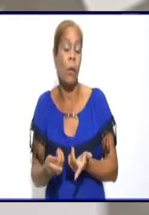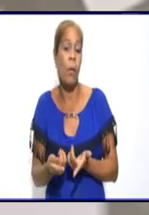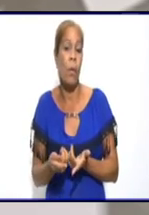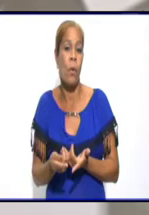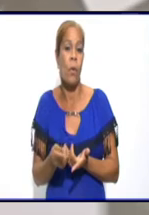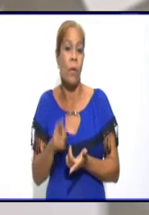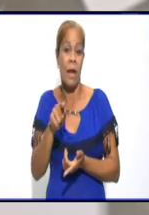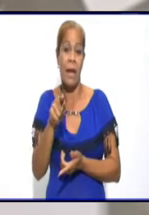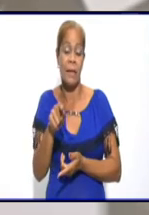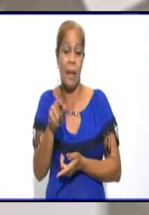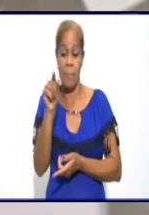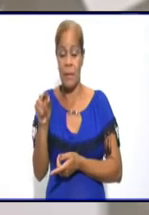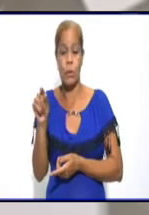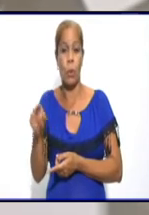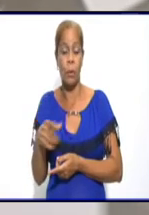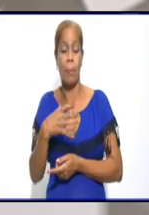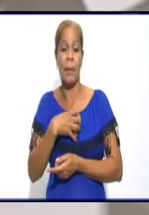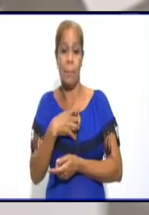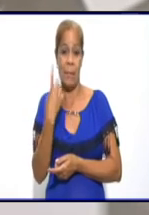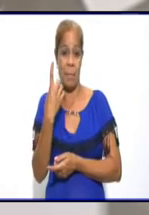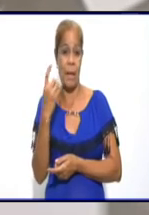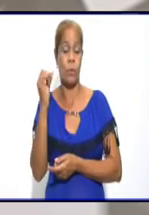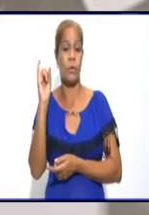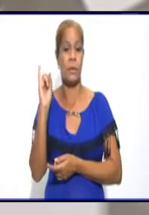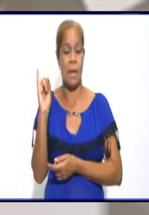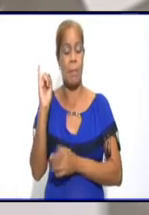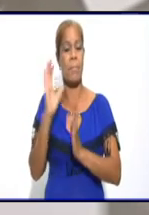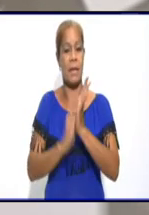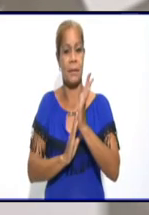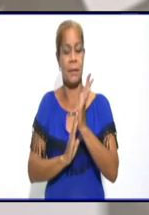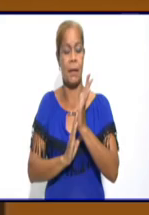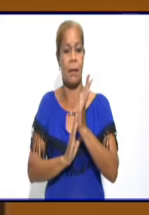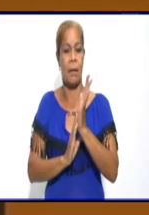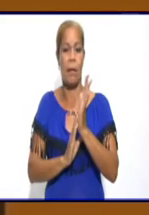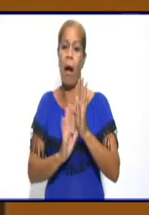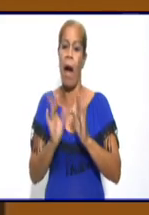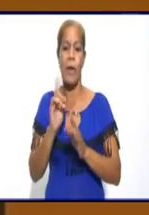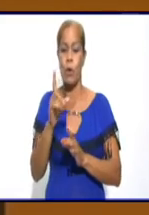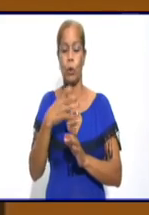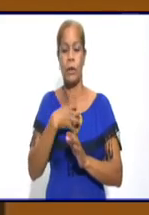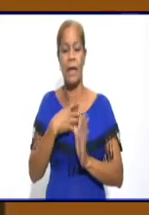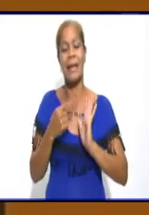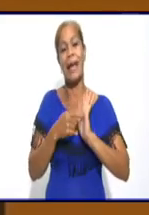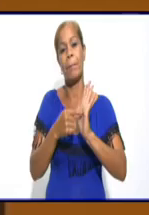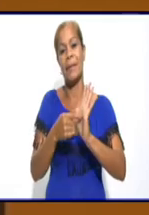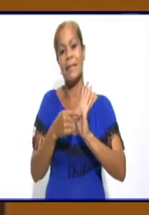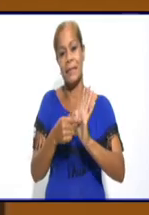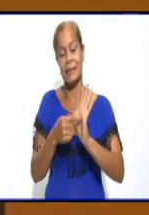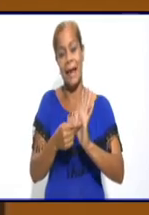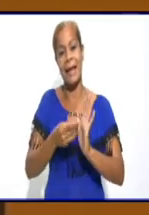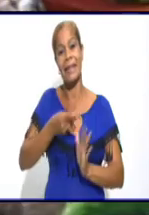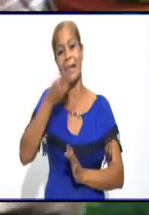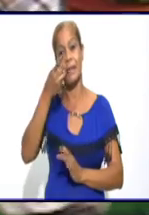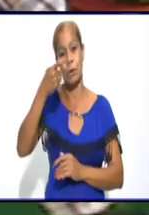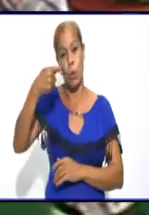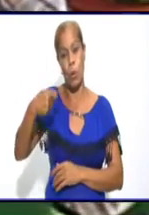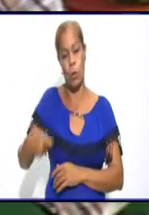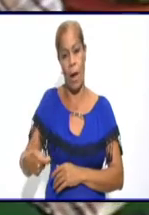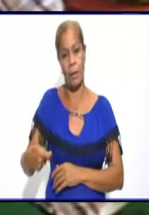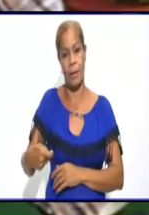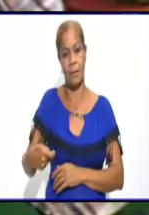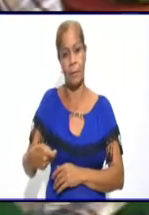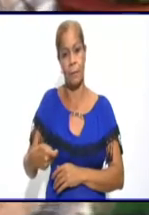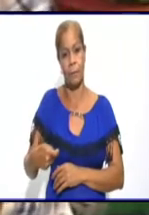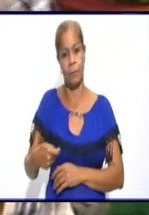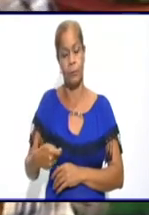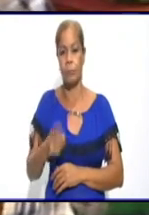meses en un momento y después tres meses en otro. Ah, está exonerado. Está exonerado. No tiene que presentar la declaración jurada. Aunque no hayan sido los seis meses ahí uno